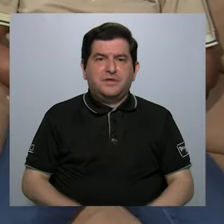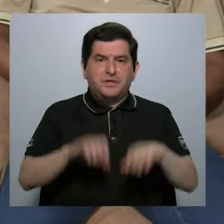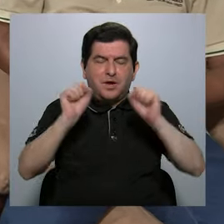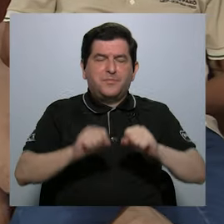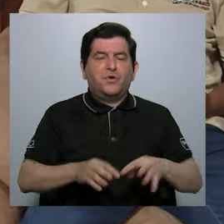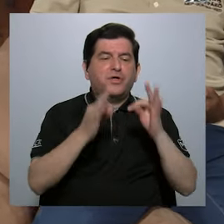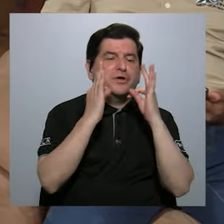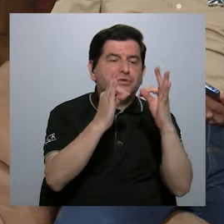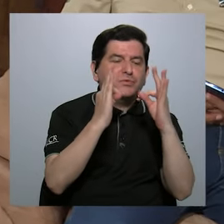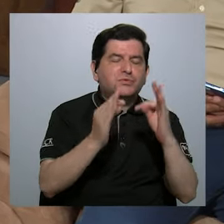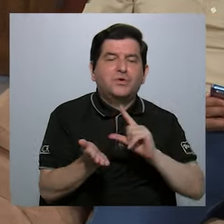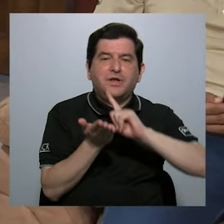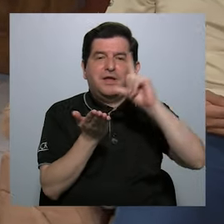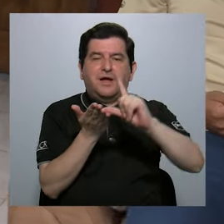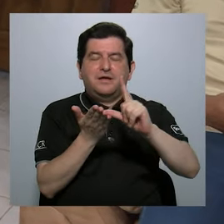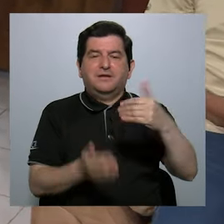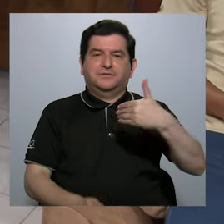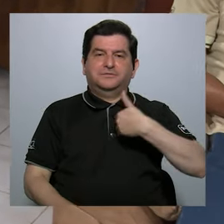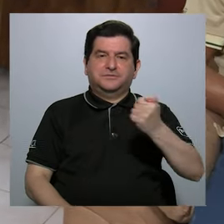lecciones.